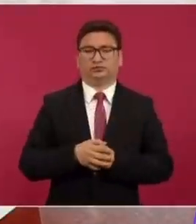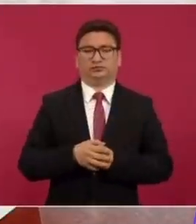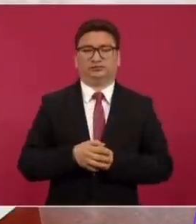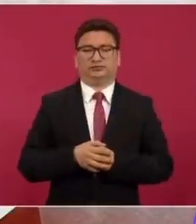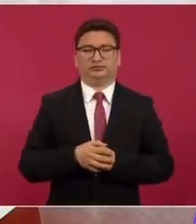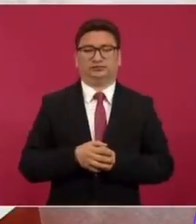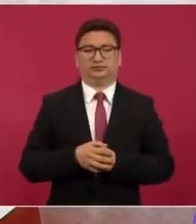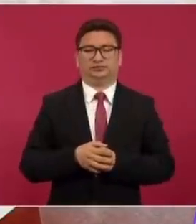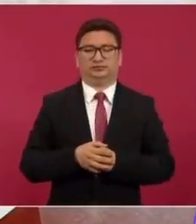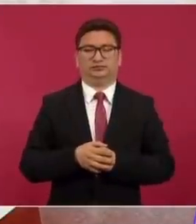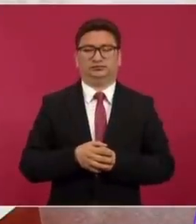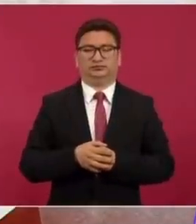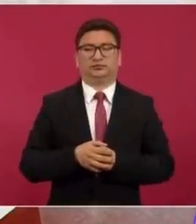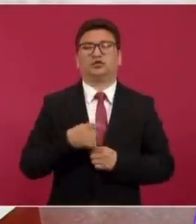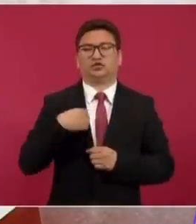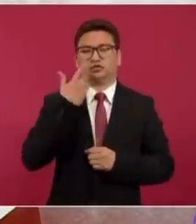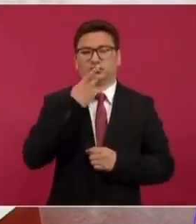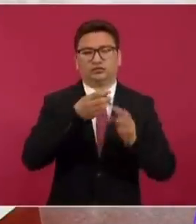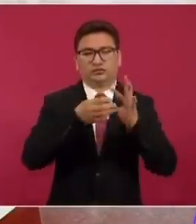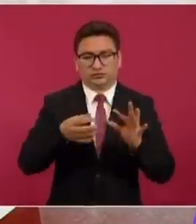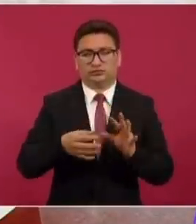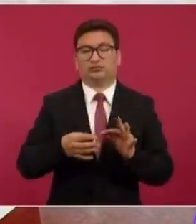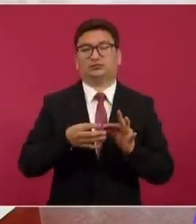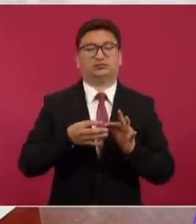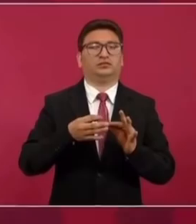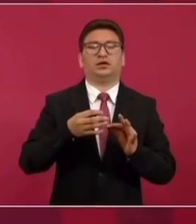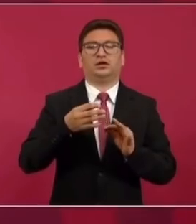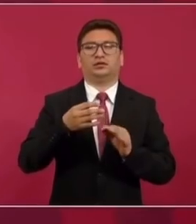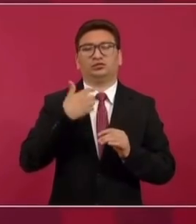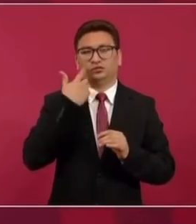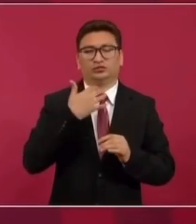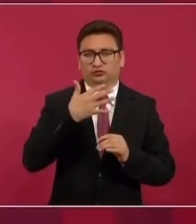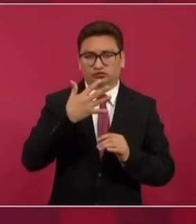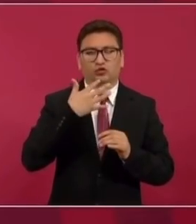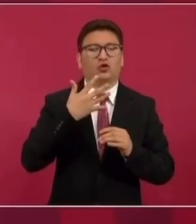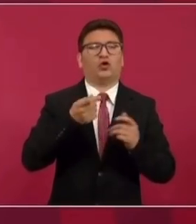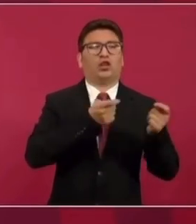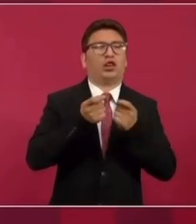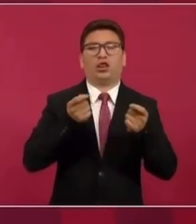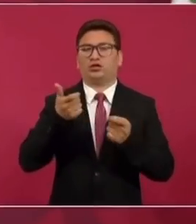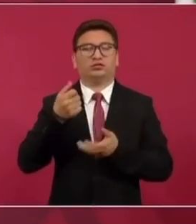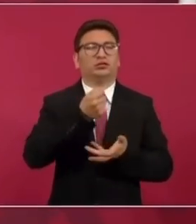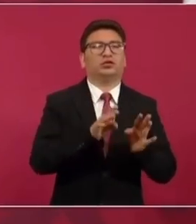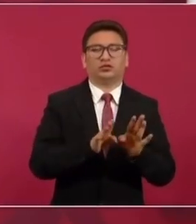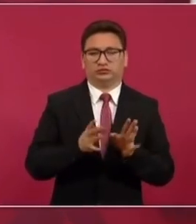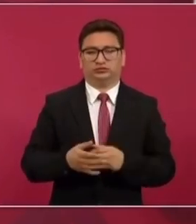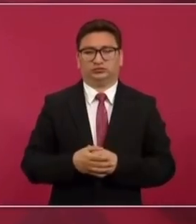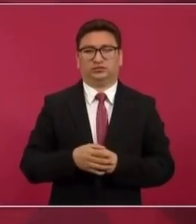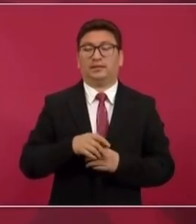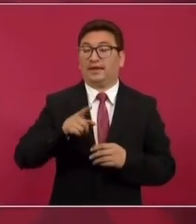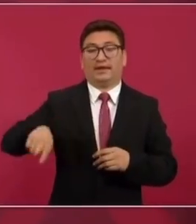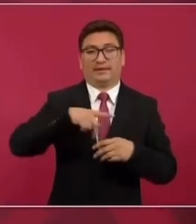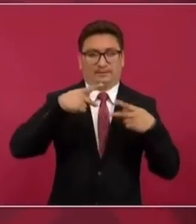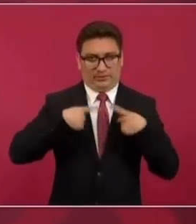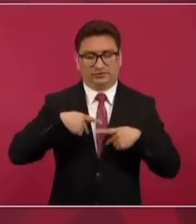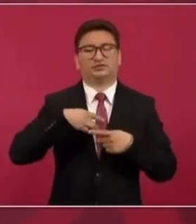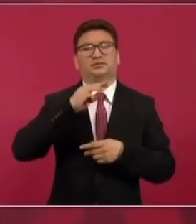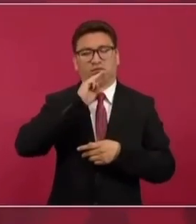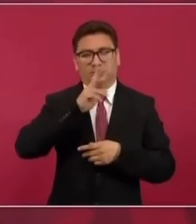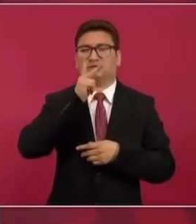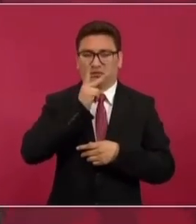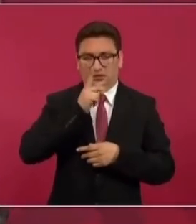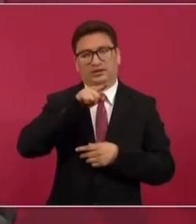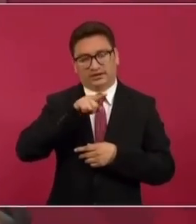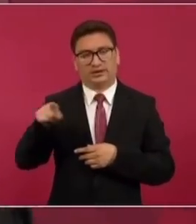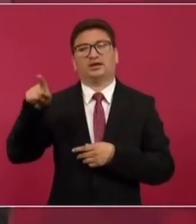no haya, para decirlo suavemente, irregularidades y que sea la misma gente, las mismas madres,